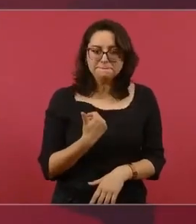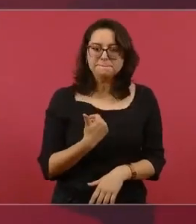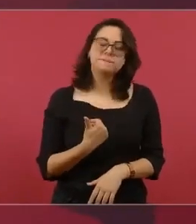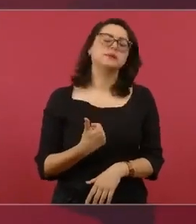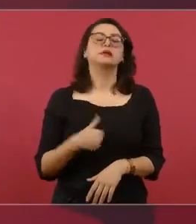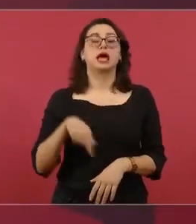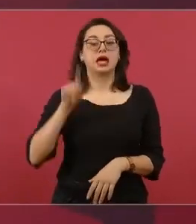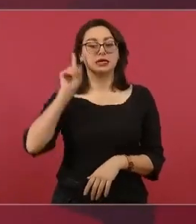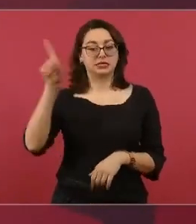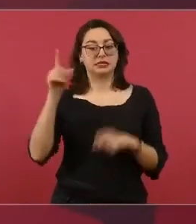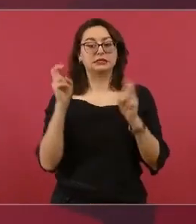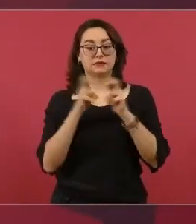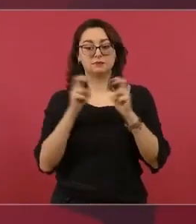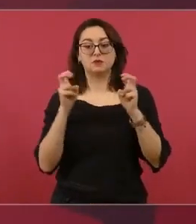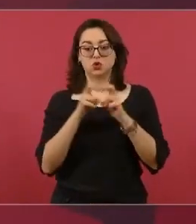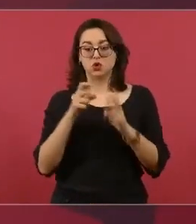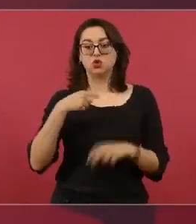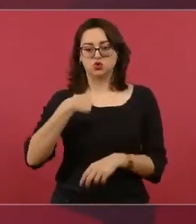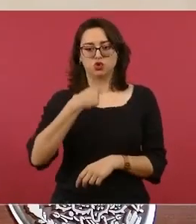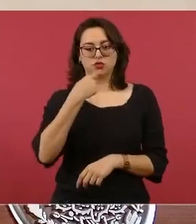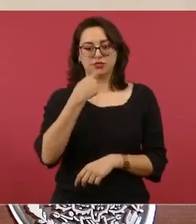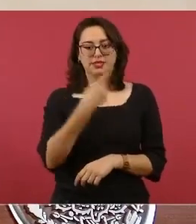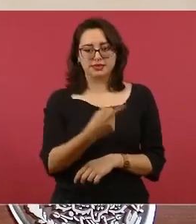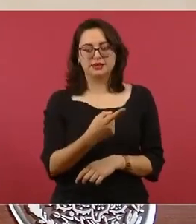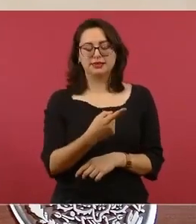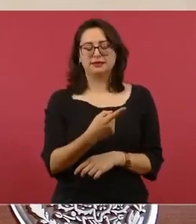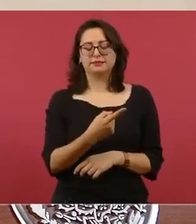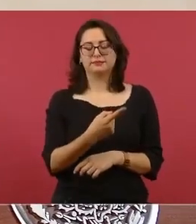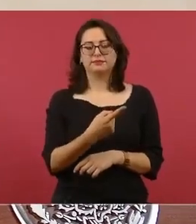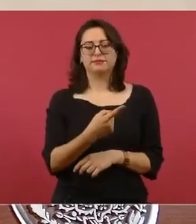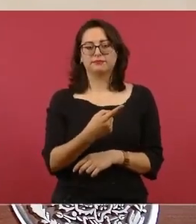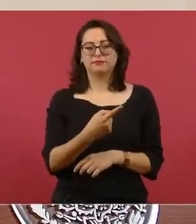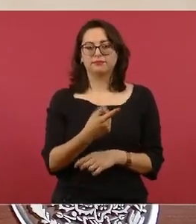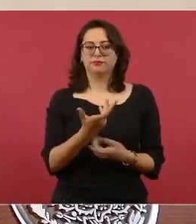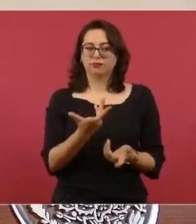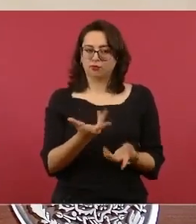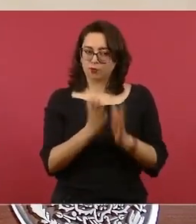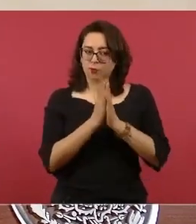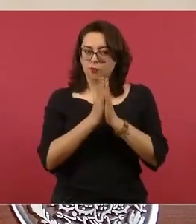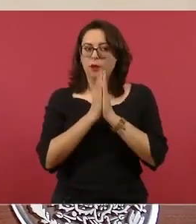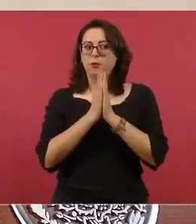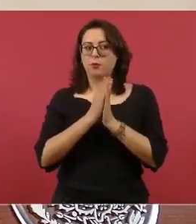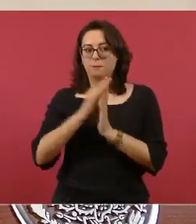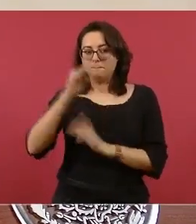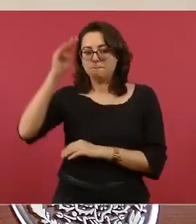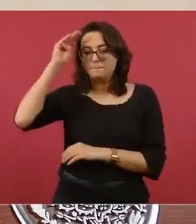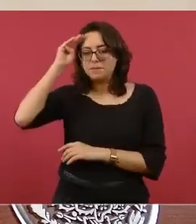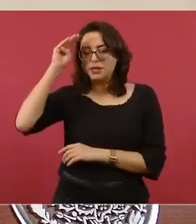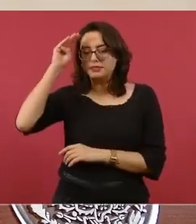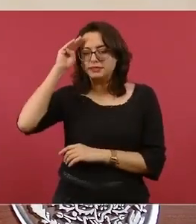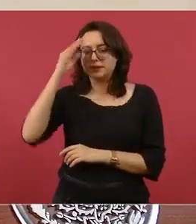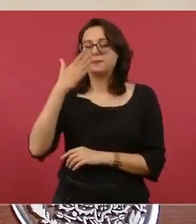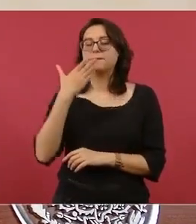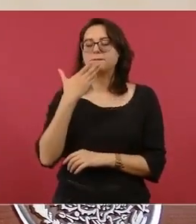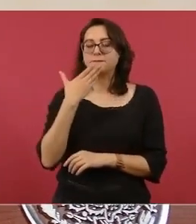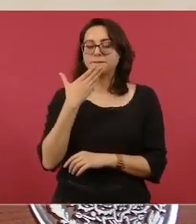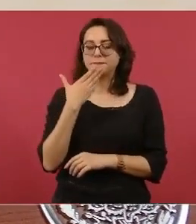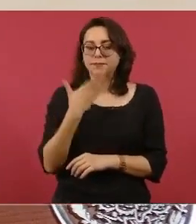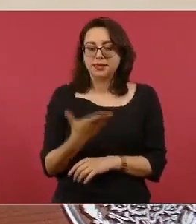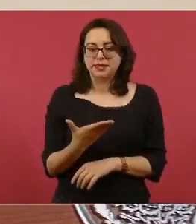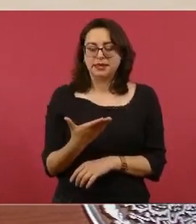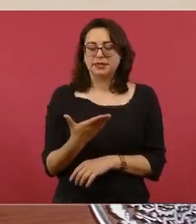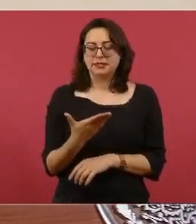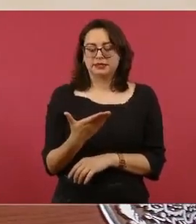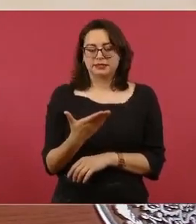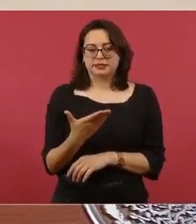Tampico, me acuerdo, una mañanera, que reconsideraran porque nosotros